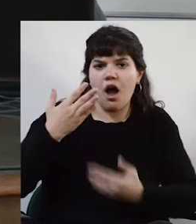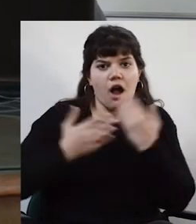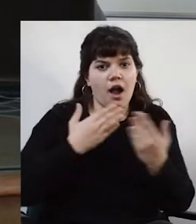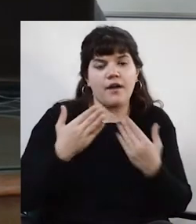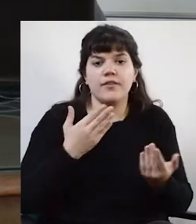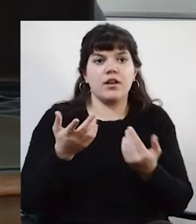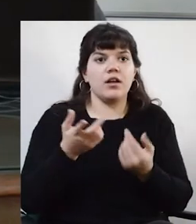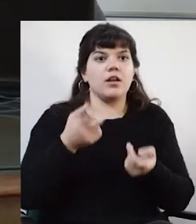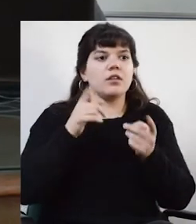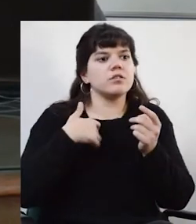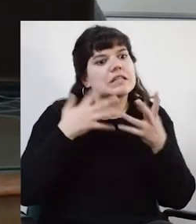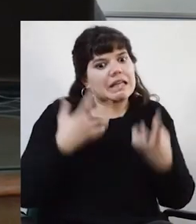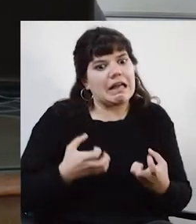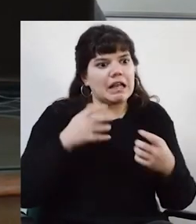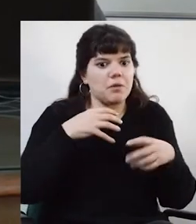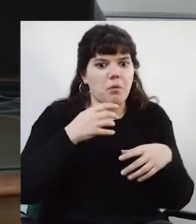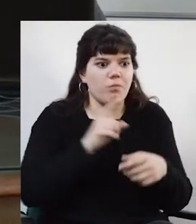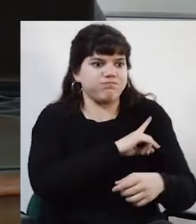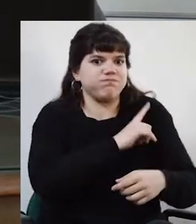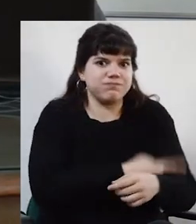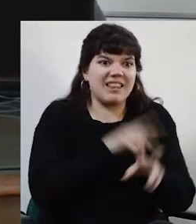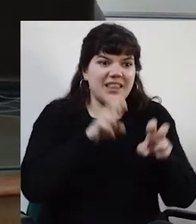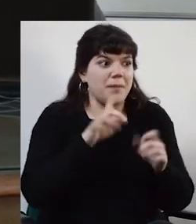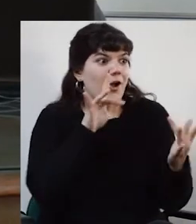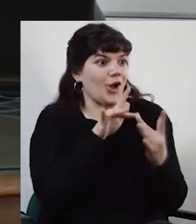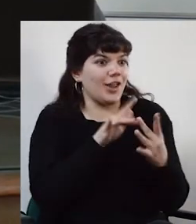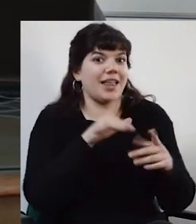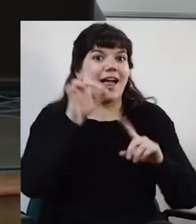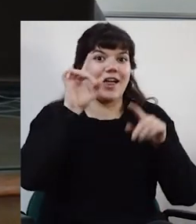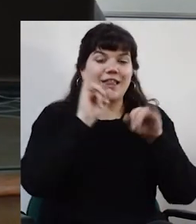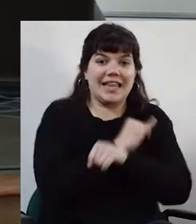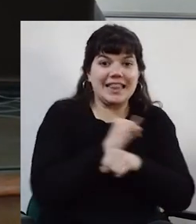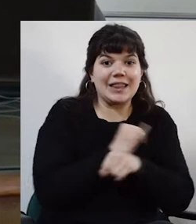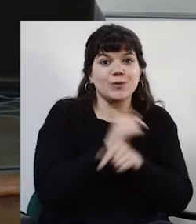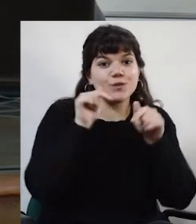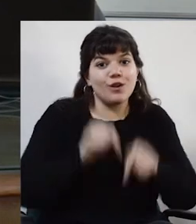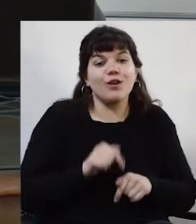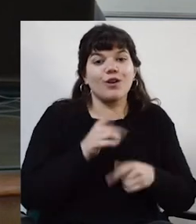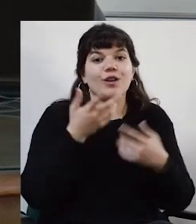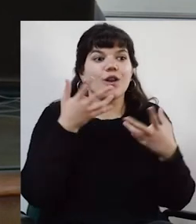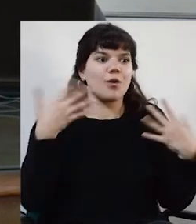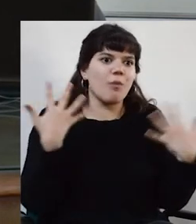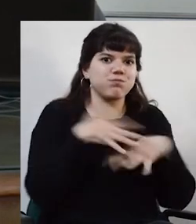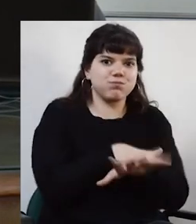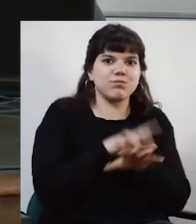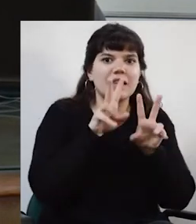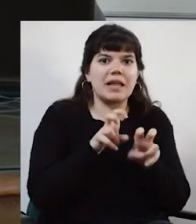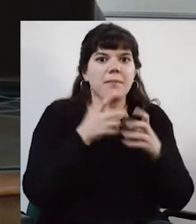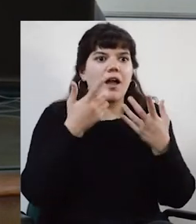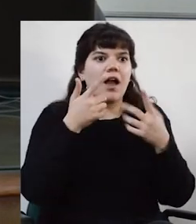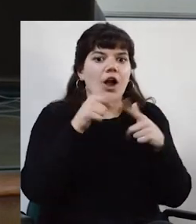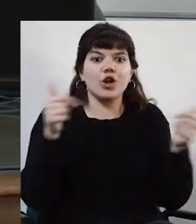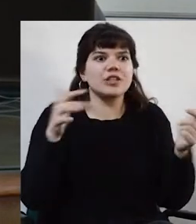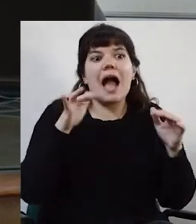estamos tratando de constituirnos en una especie de red académica, digamos, en una institución académica que integre disciplinas que hoy no